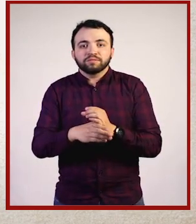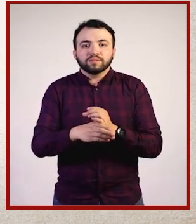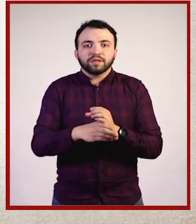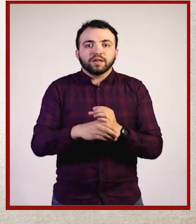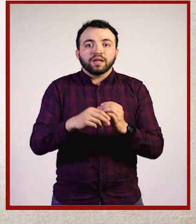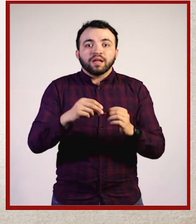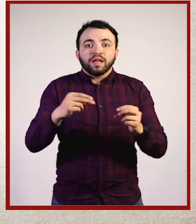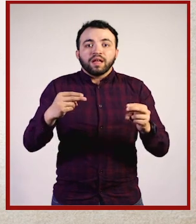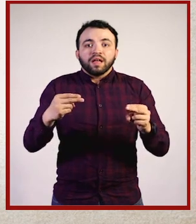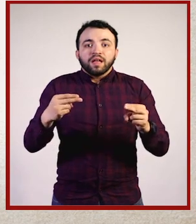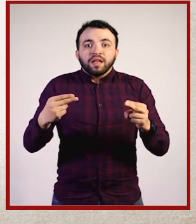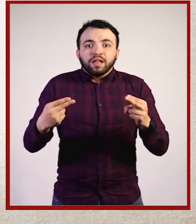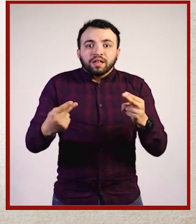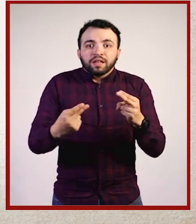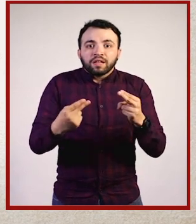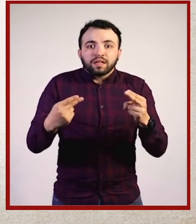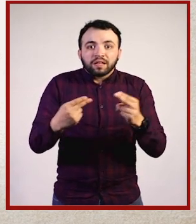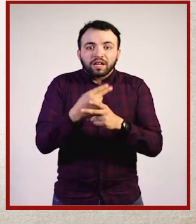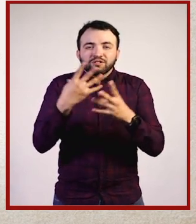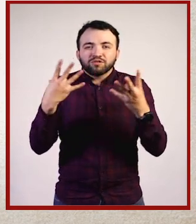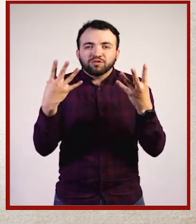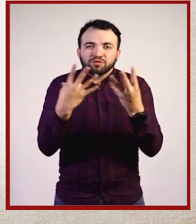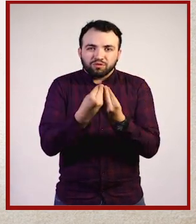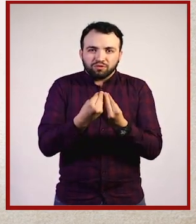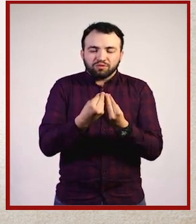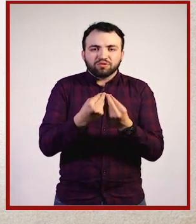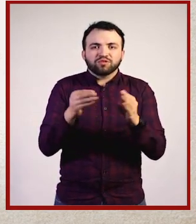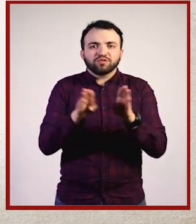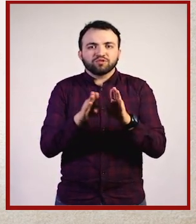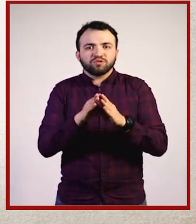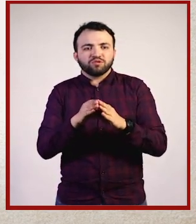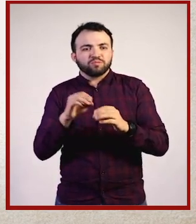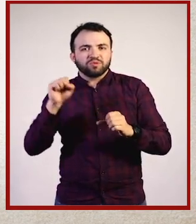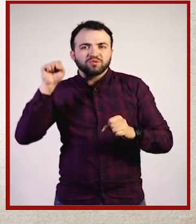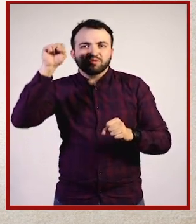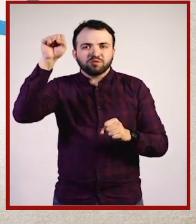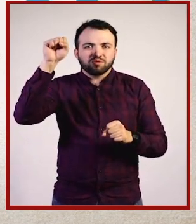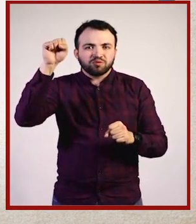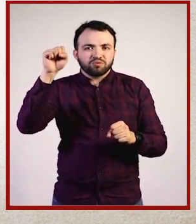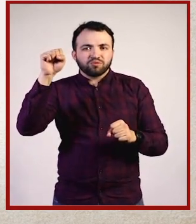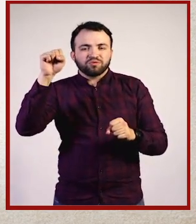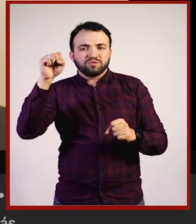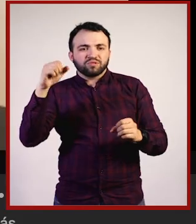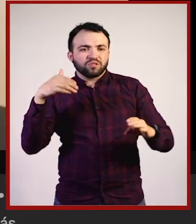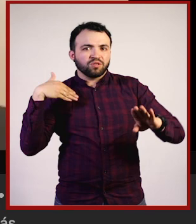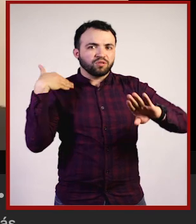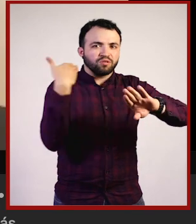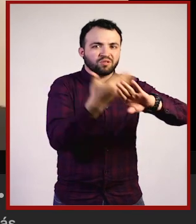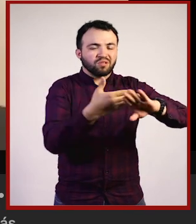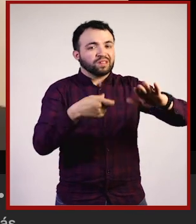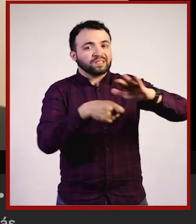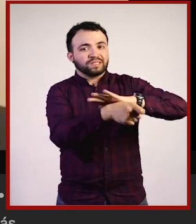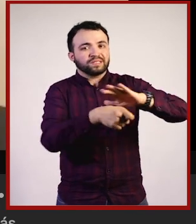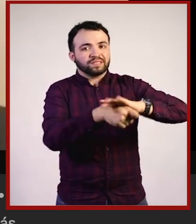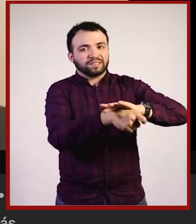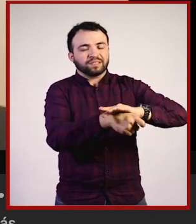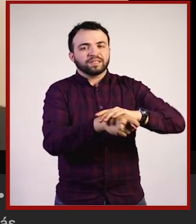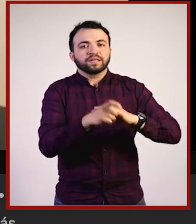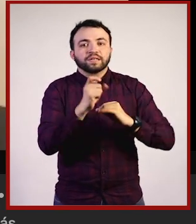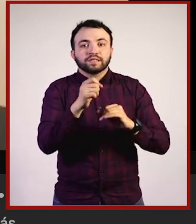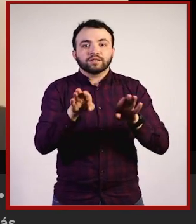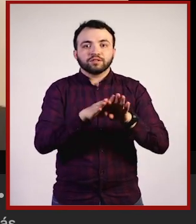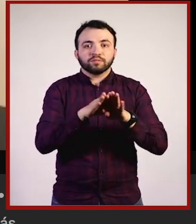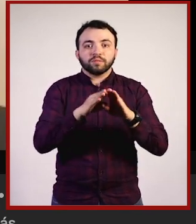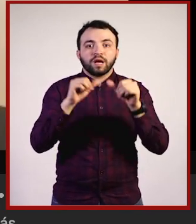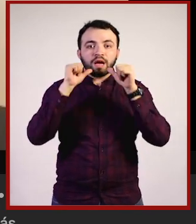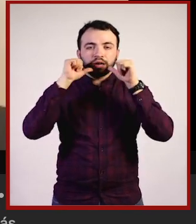lucha contra la corrupción. Y esto principalmente va hacia un aspecto de la organización privada, de